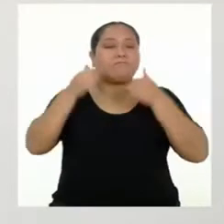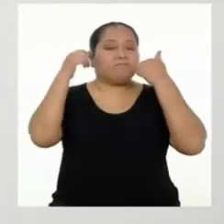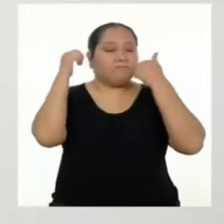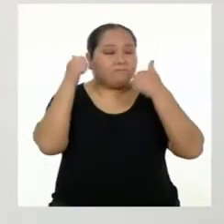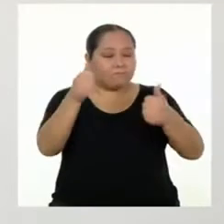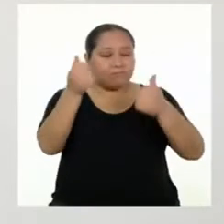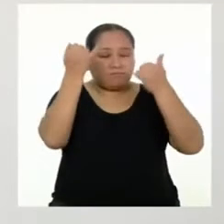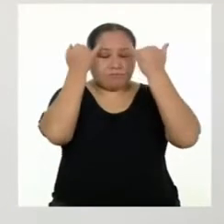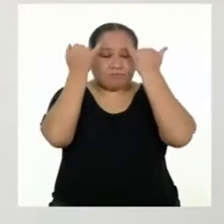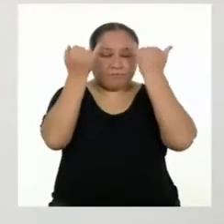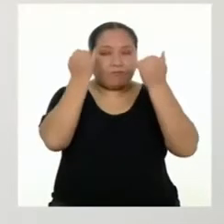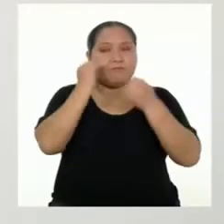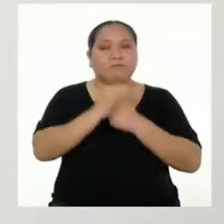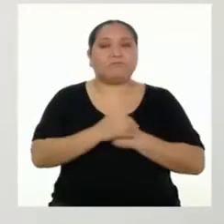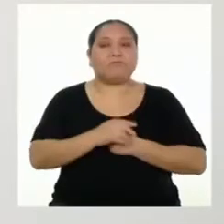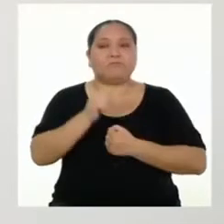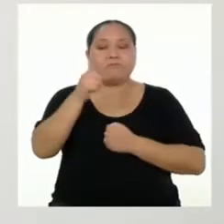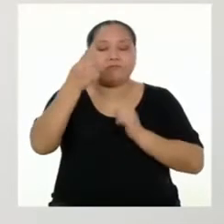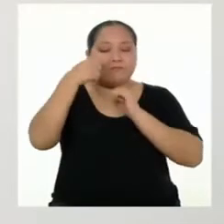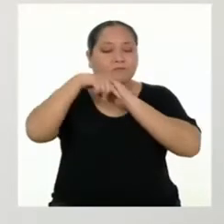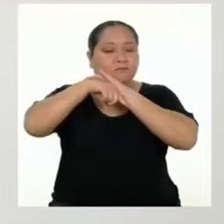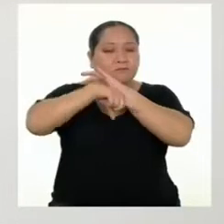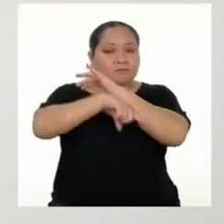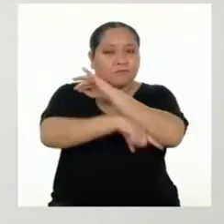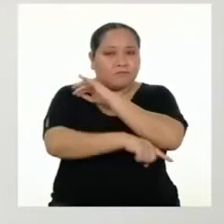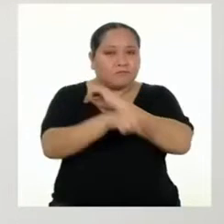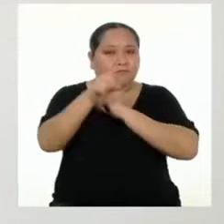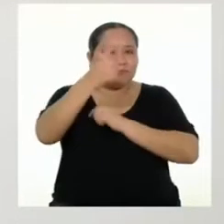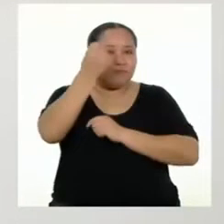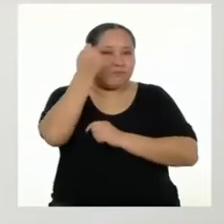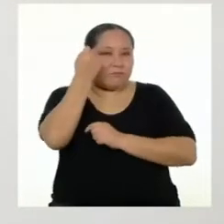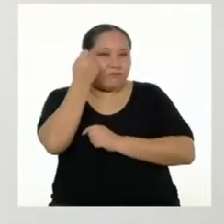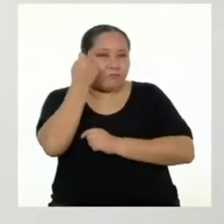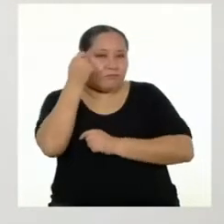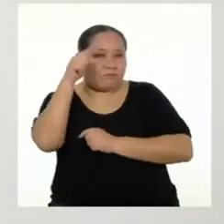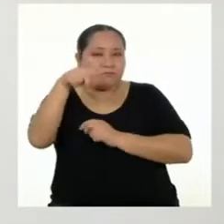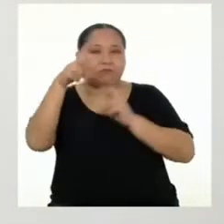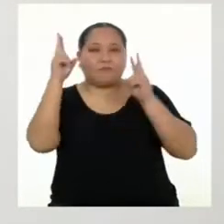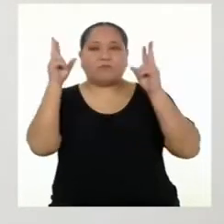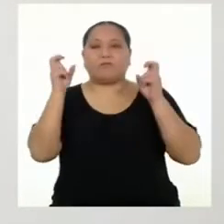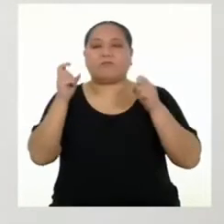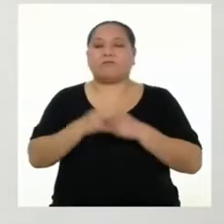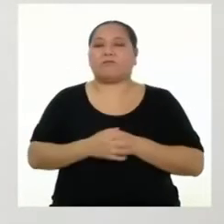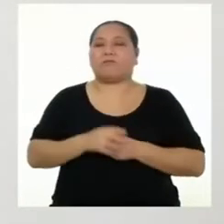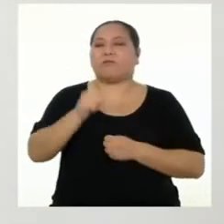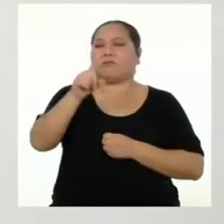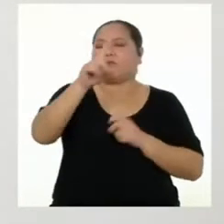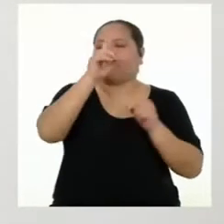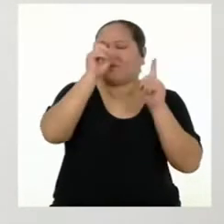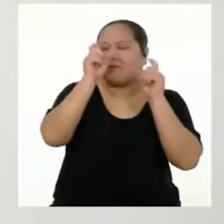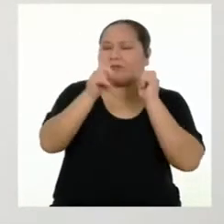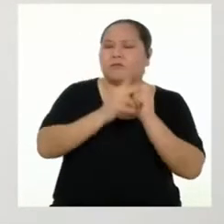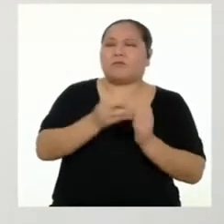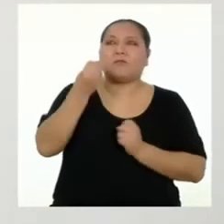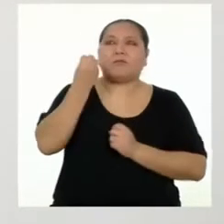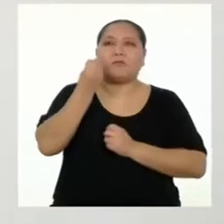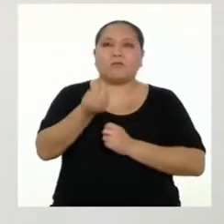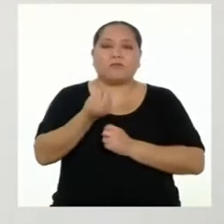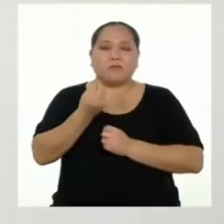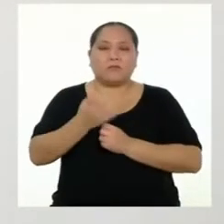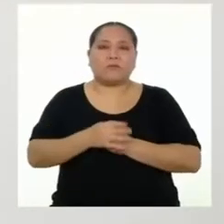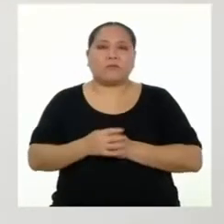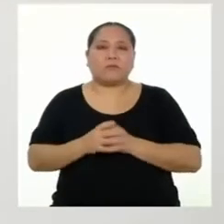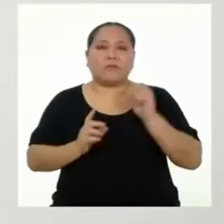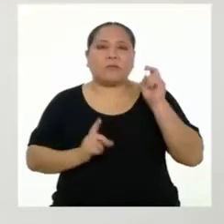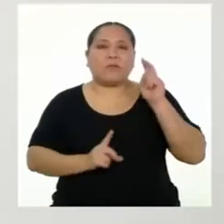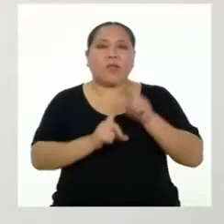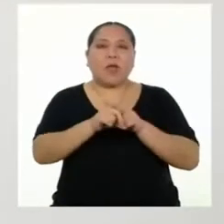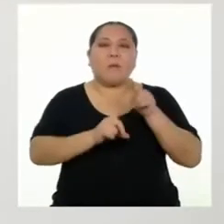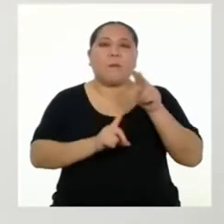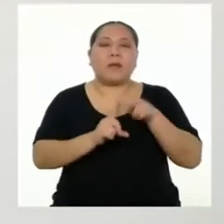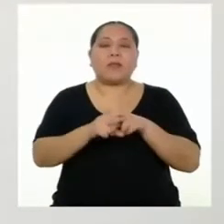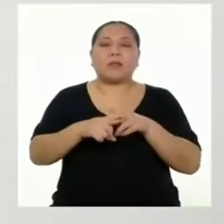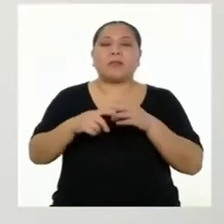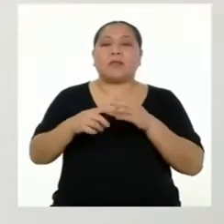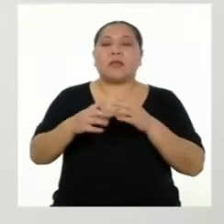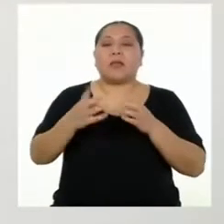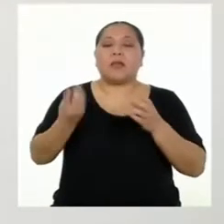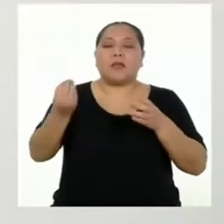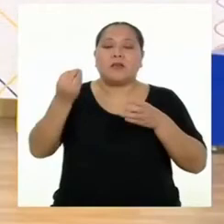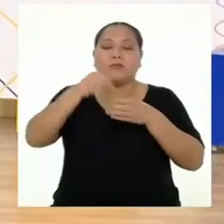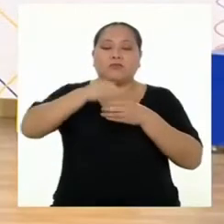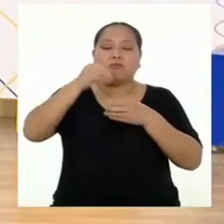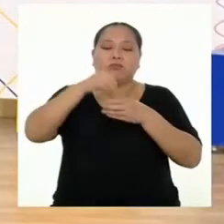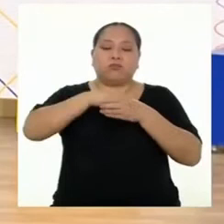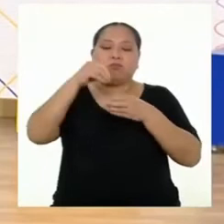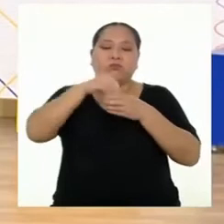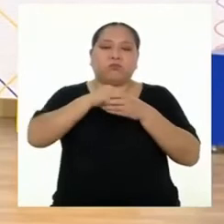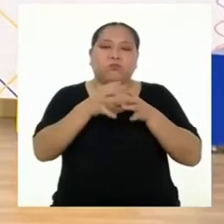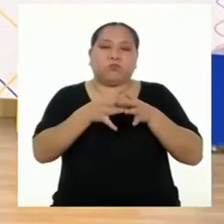Buena observación. Veo que vas profundizando tu comprensión sobre el tema. ¿Te has preguntado por qué se genera el problema de la acumulación de